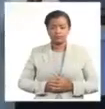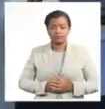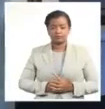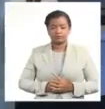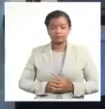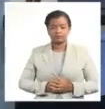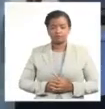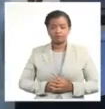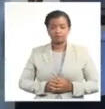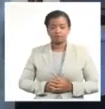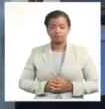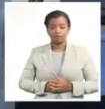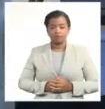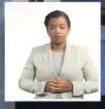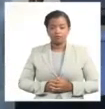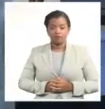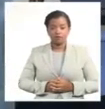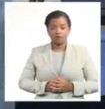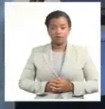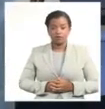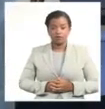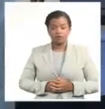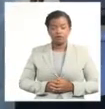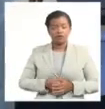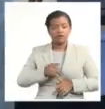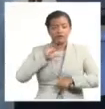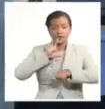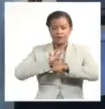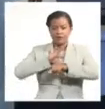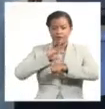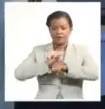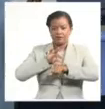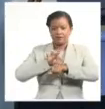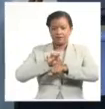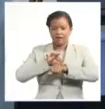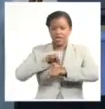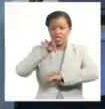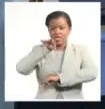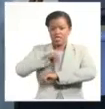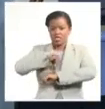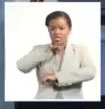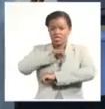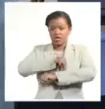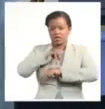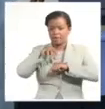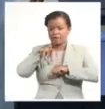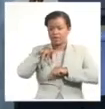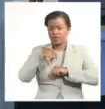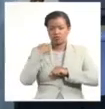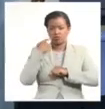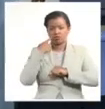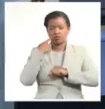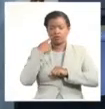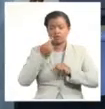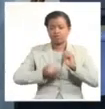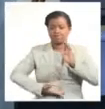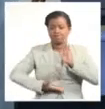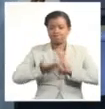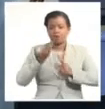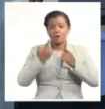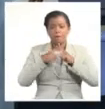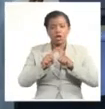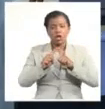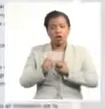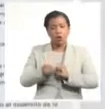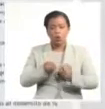La situación epidemiológica en Pinar del Río muestra un aumento de los casos de dengue mientras mantiene el control de la COVID-19. Al